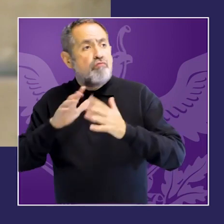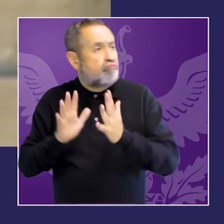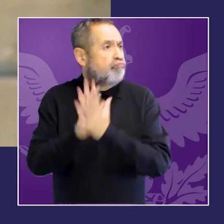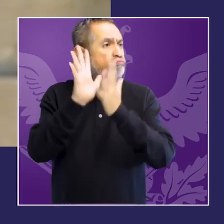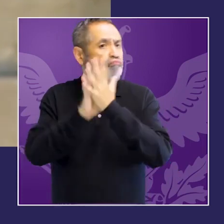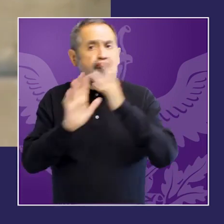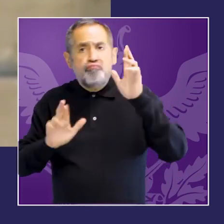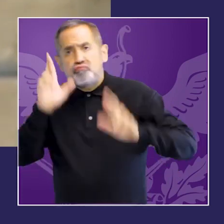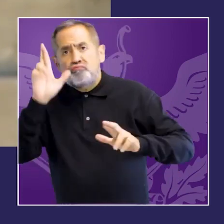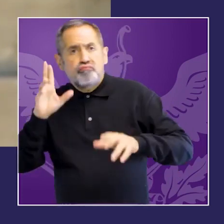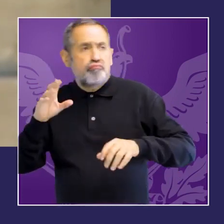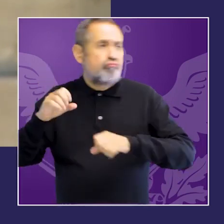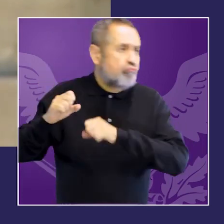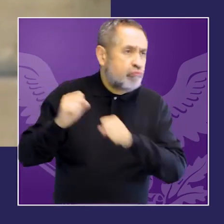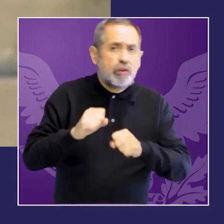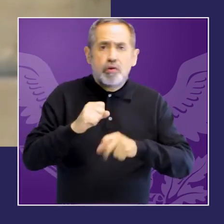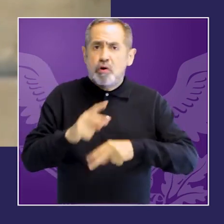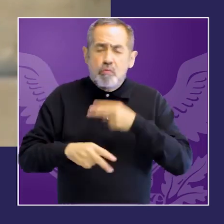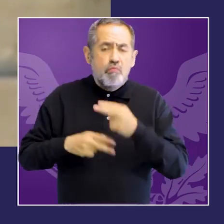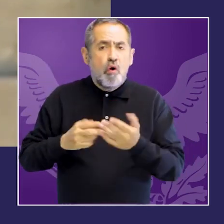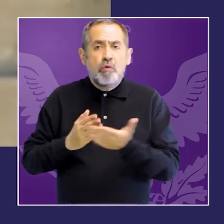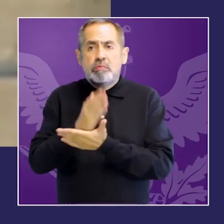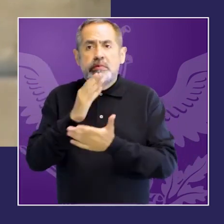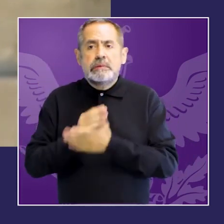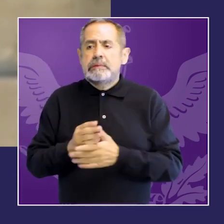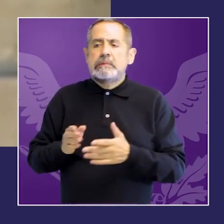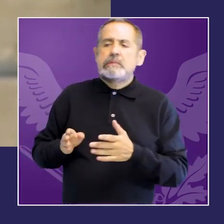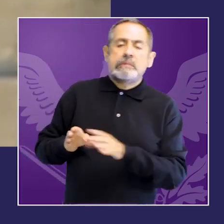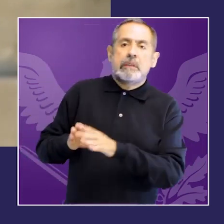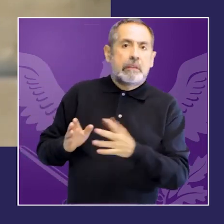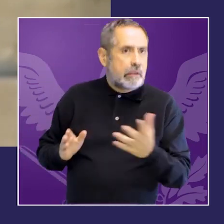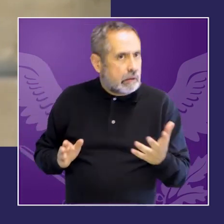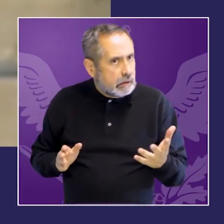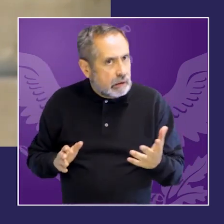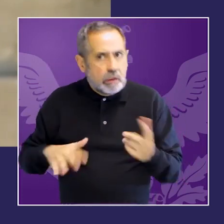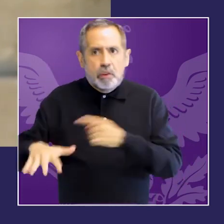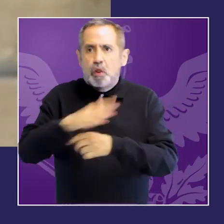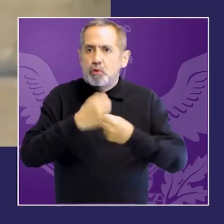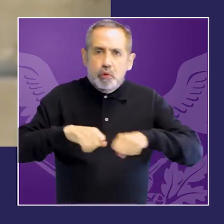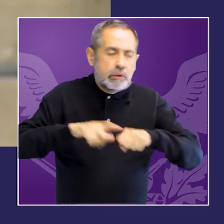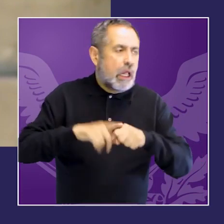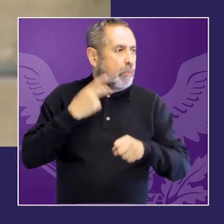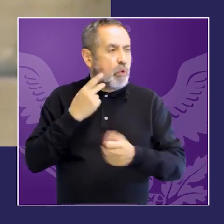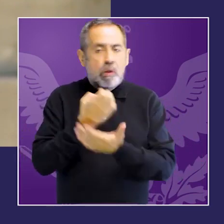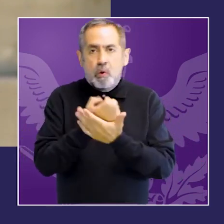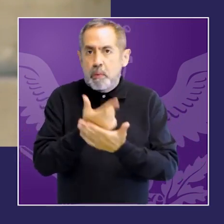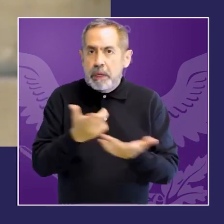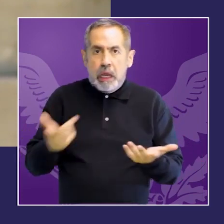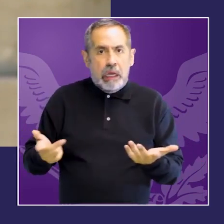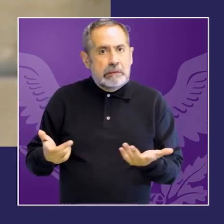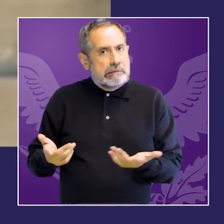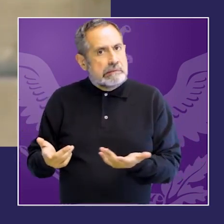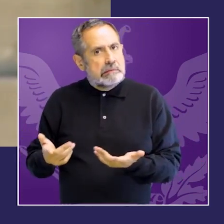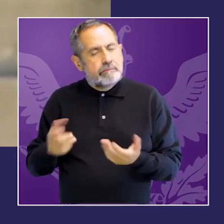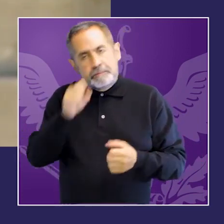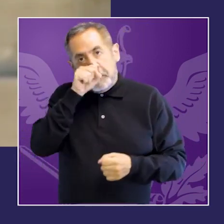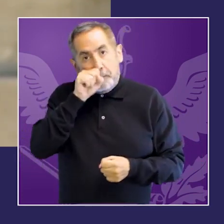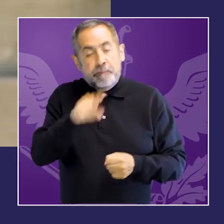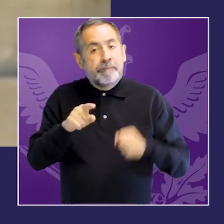Las llamamos de maneras distintas en nuestros países, y no desde el punto de vista jurídico, sino una justificación